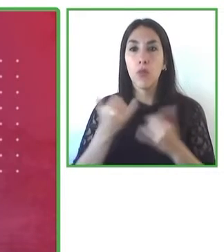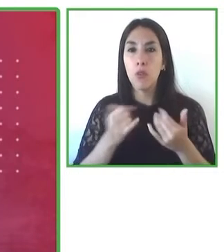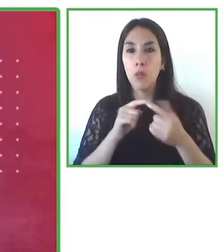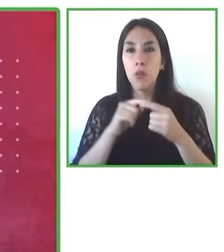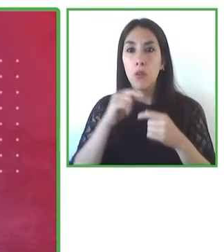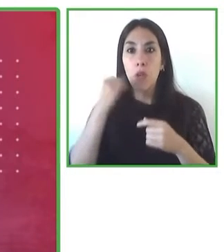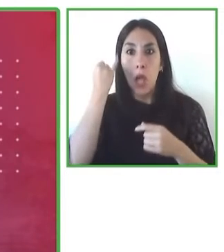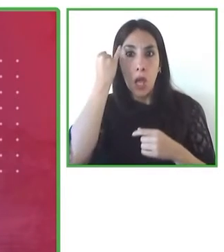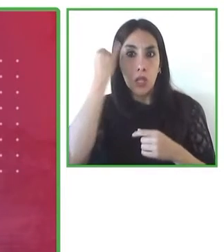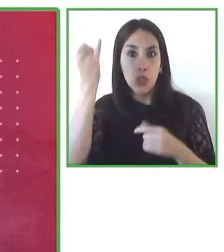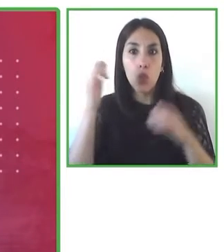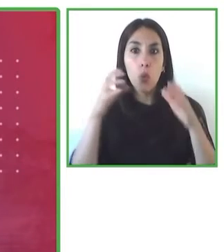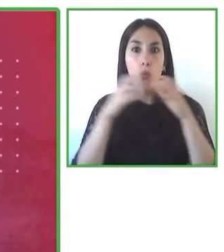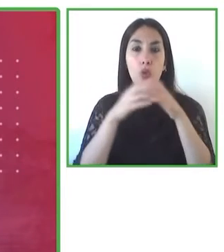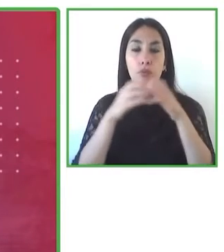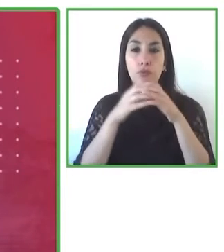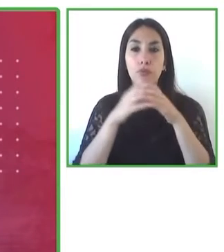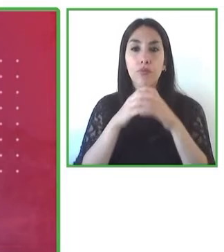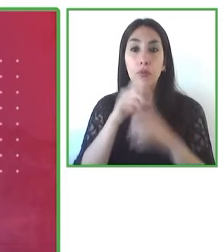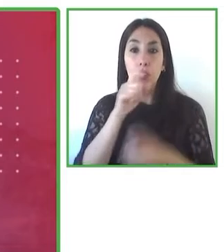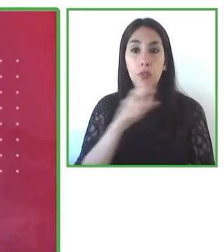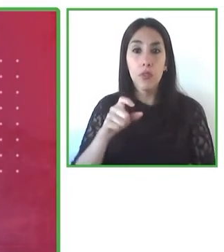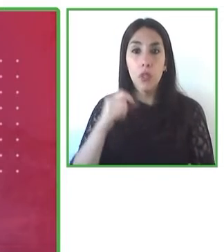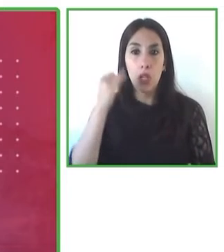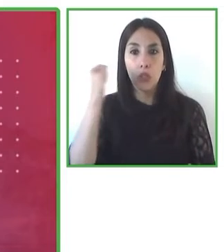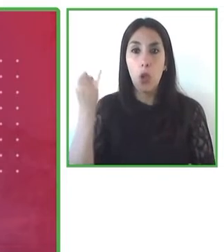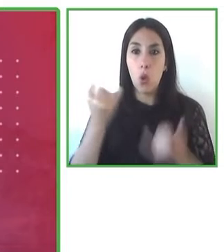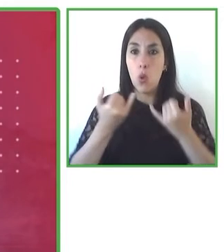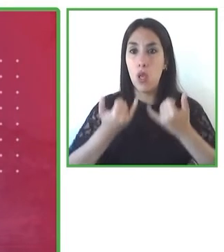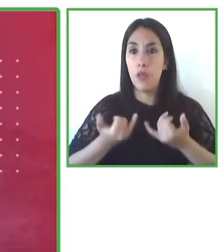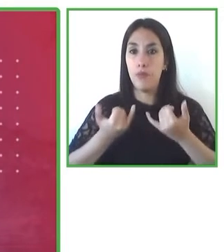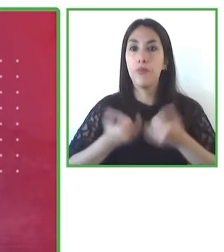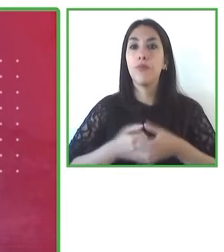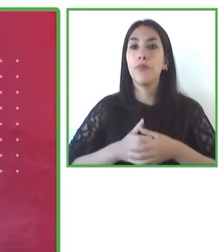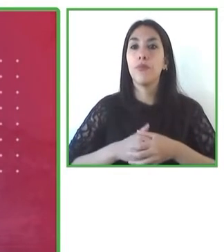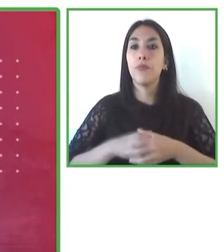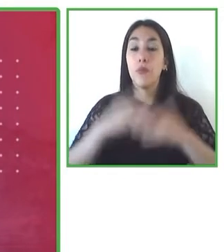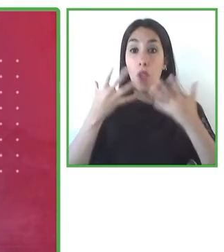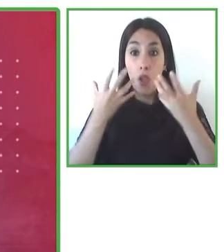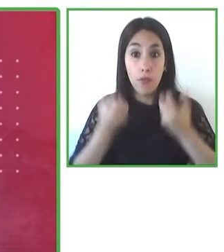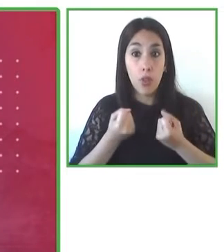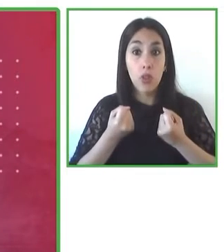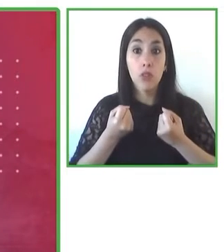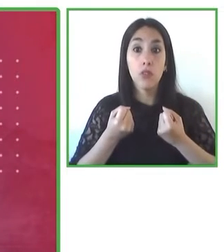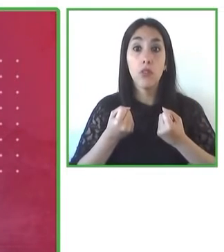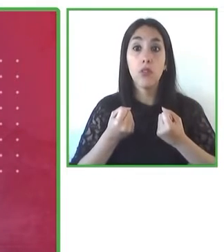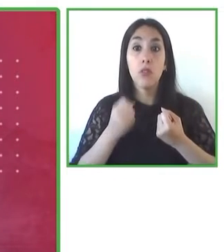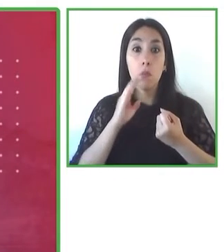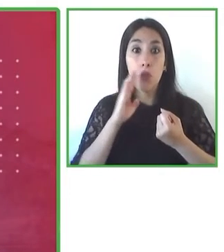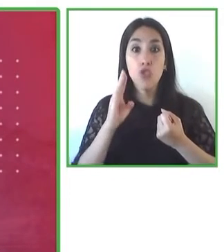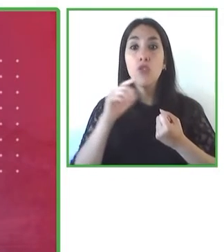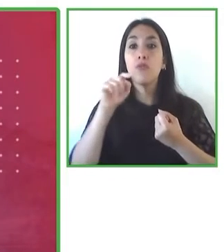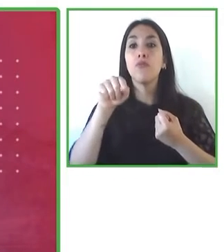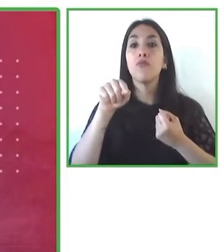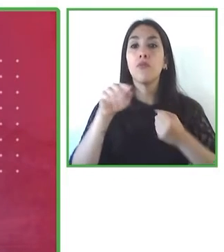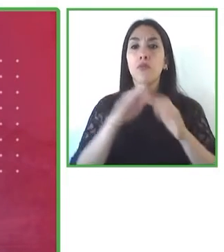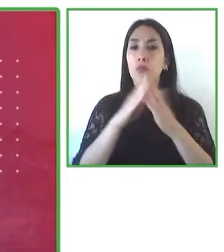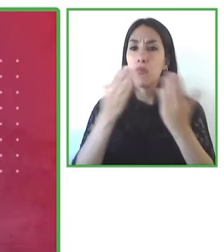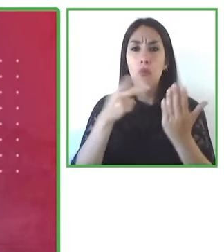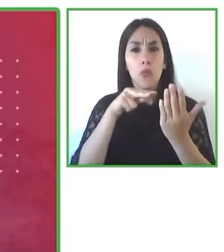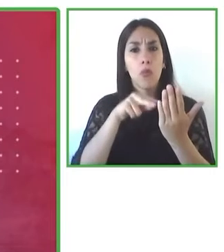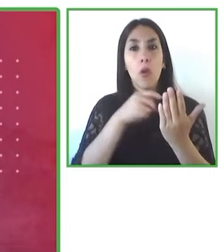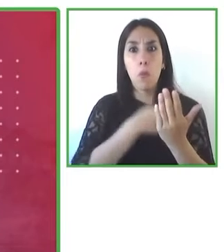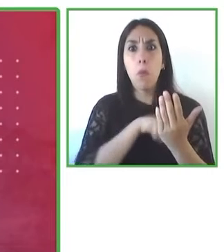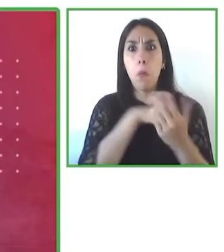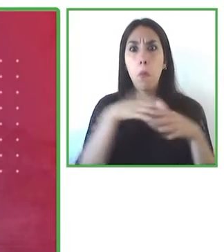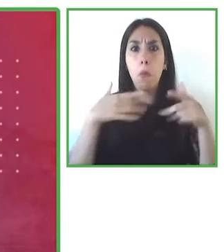el camino, y hoy Tiflo Libros es la biblioteca en español más grande para personas con discapacidad visual, con un alcance global,